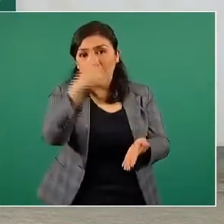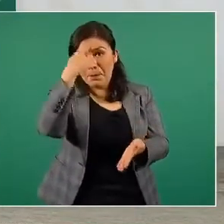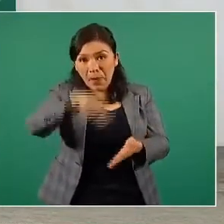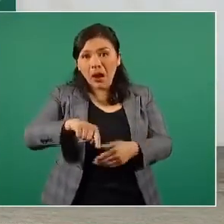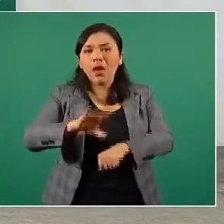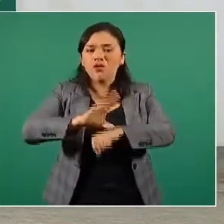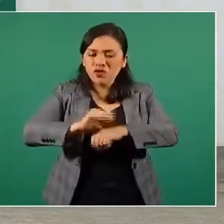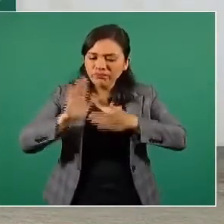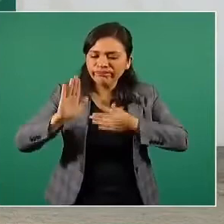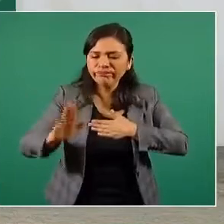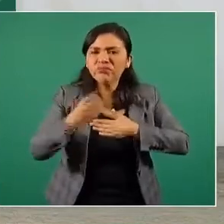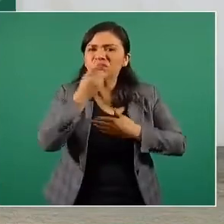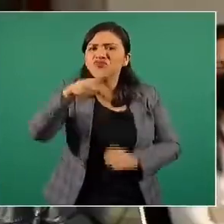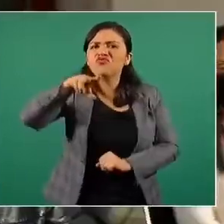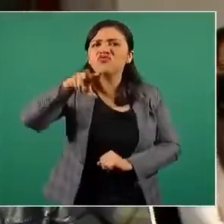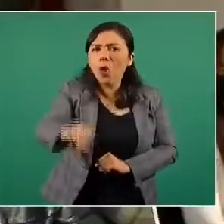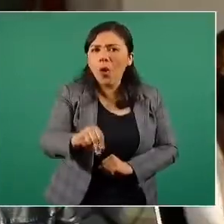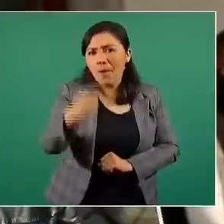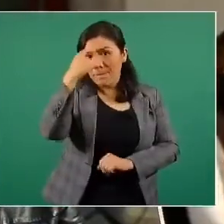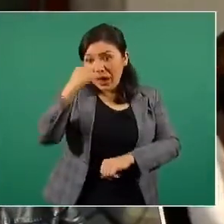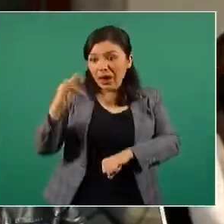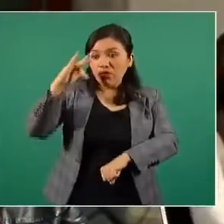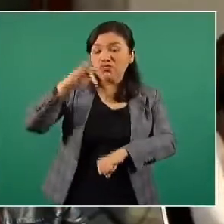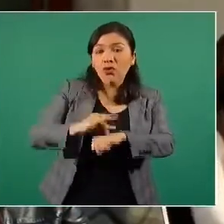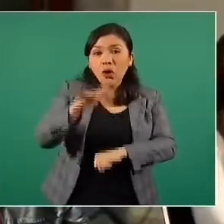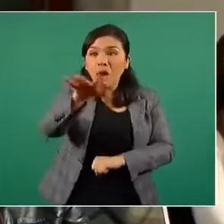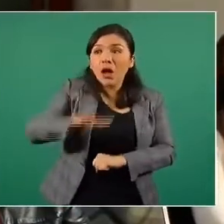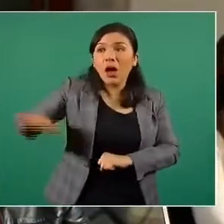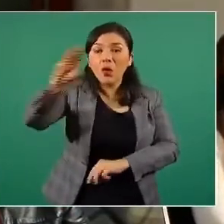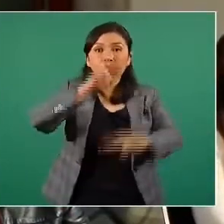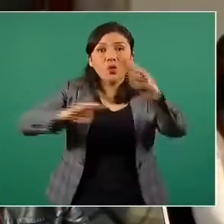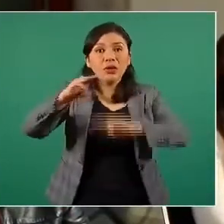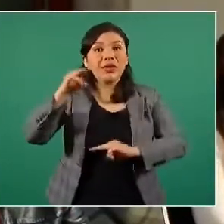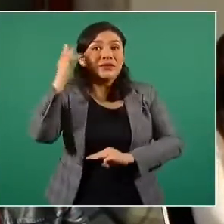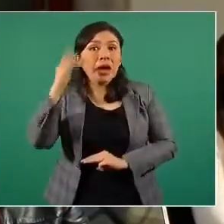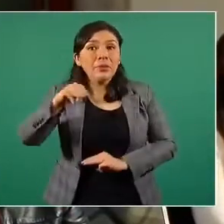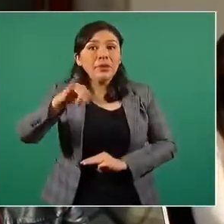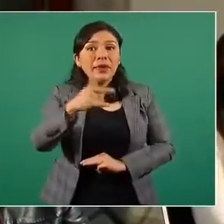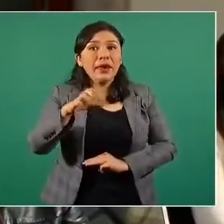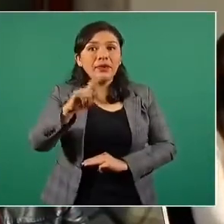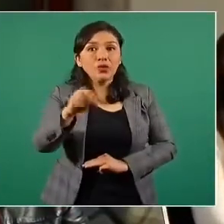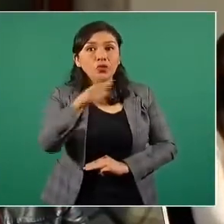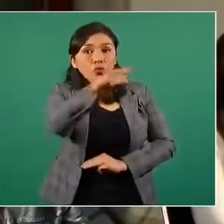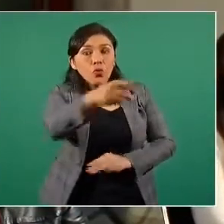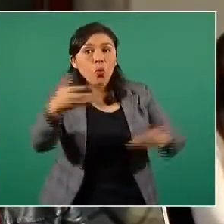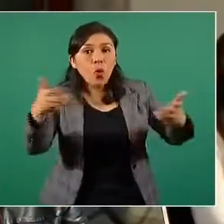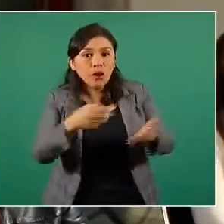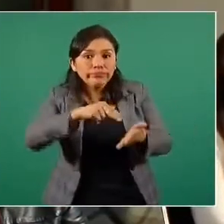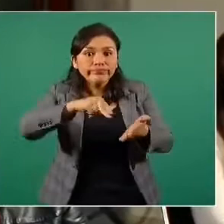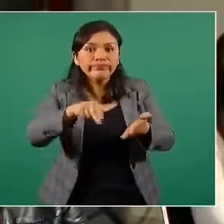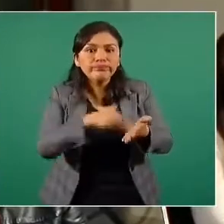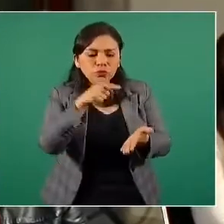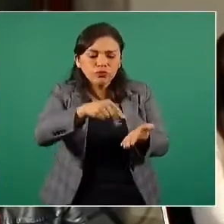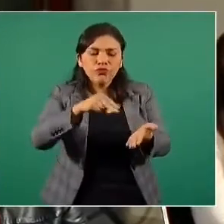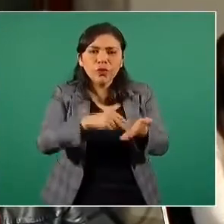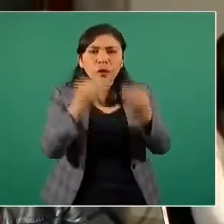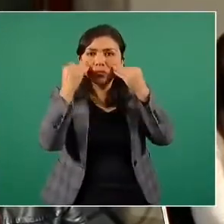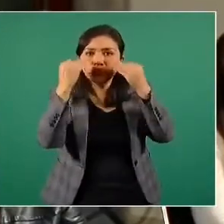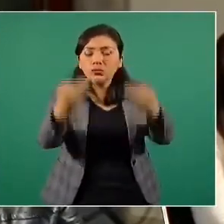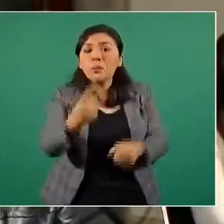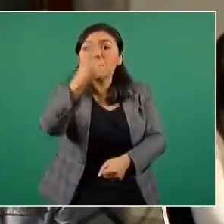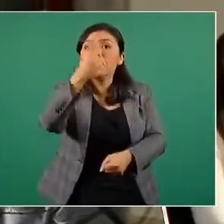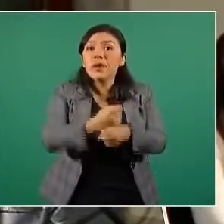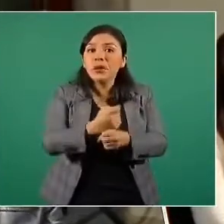compromiso de un no a que se tocara la sierra de San Miguelito. Lo hizo, firmó usted, fue la primera